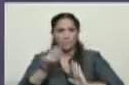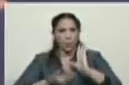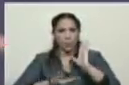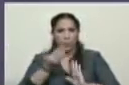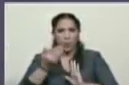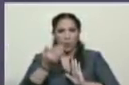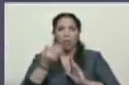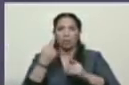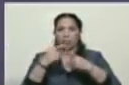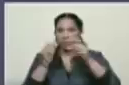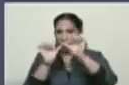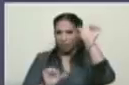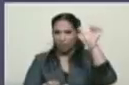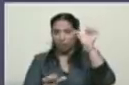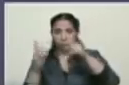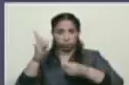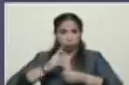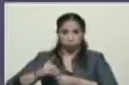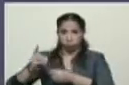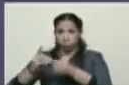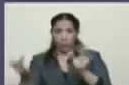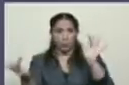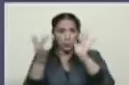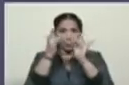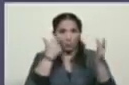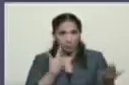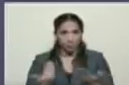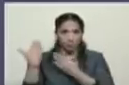detalles. Con estos datos retornamos el contacto. Adelante.